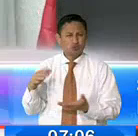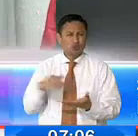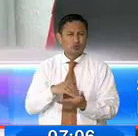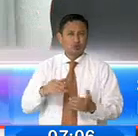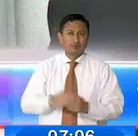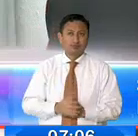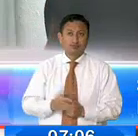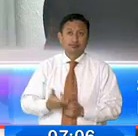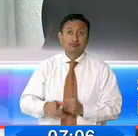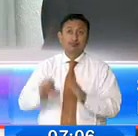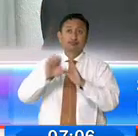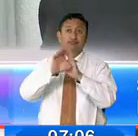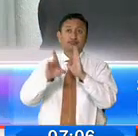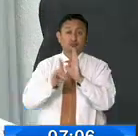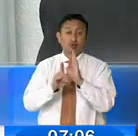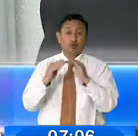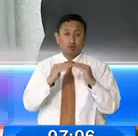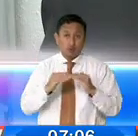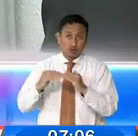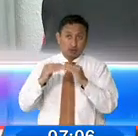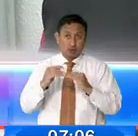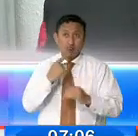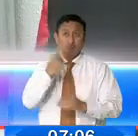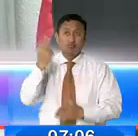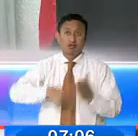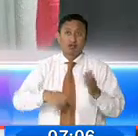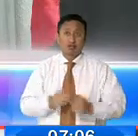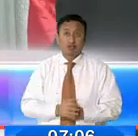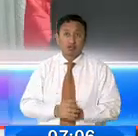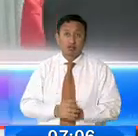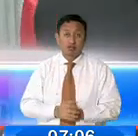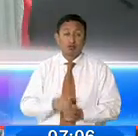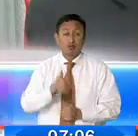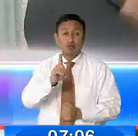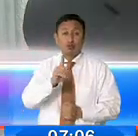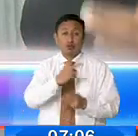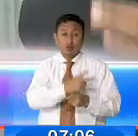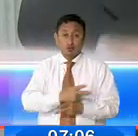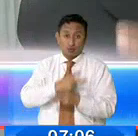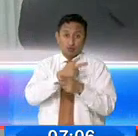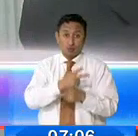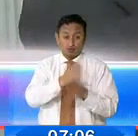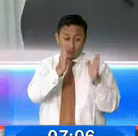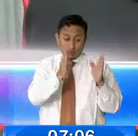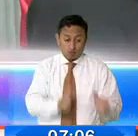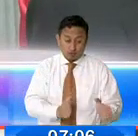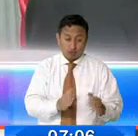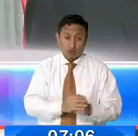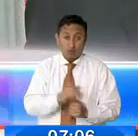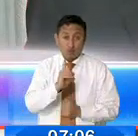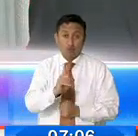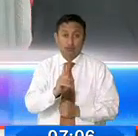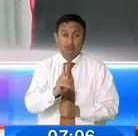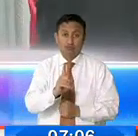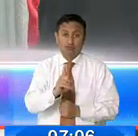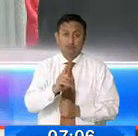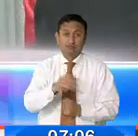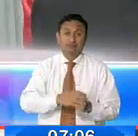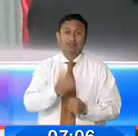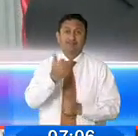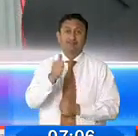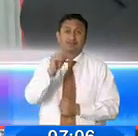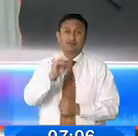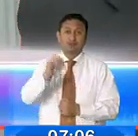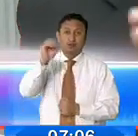¿Qué dice el Código de la Democracia? Dice tener al menos un concejal en el 10% de cantones del país. El 10%